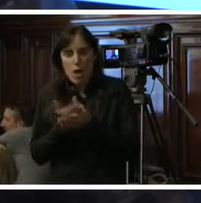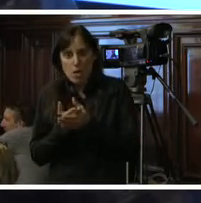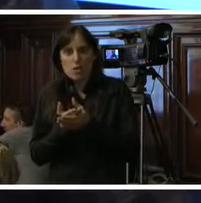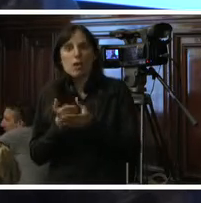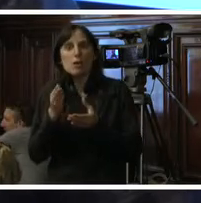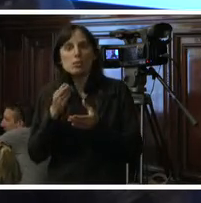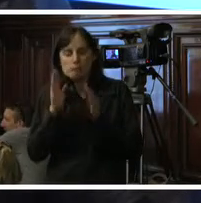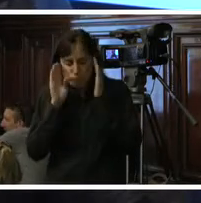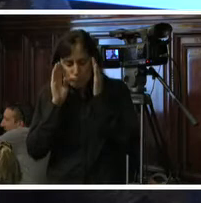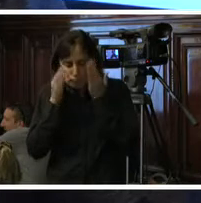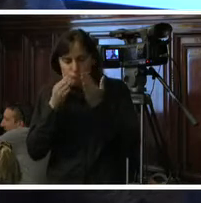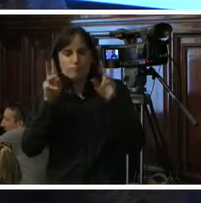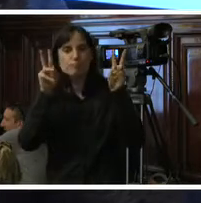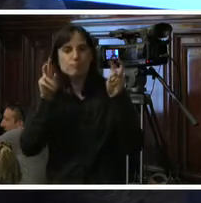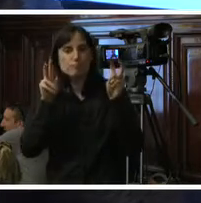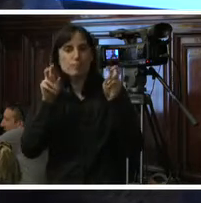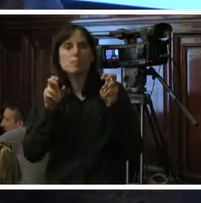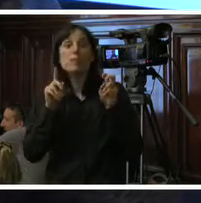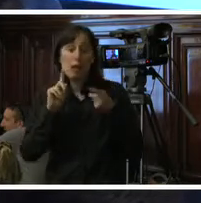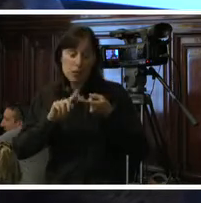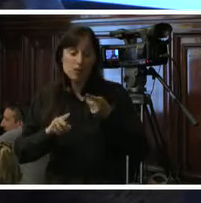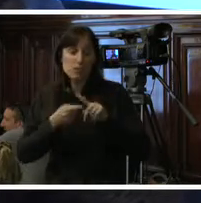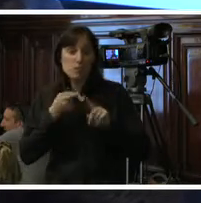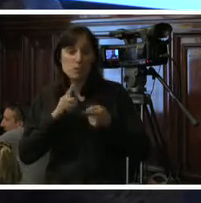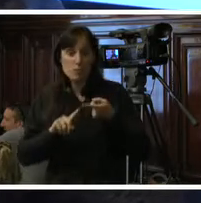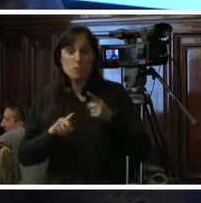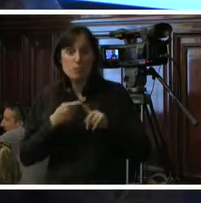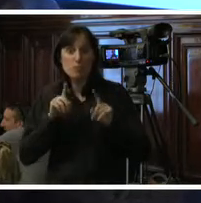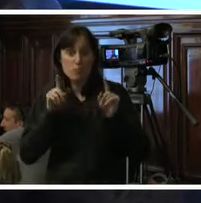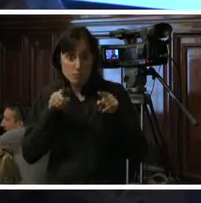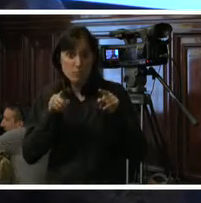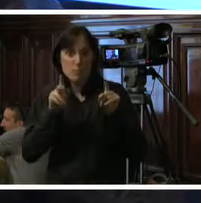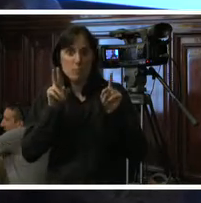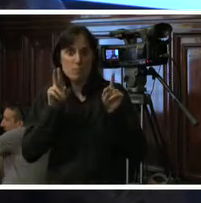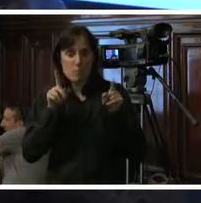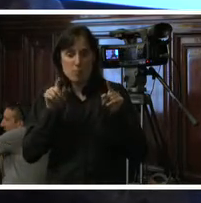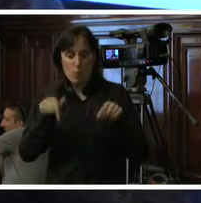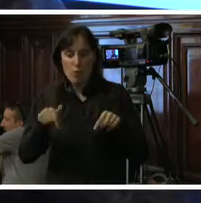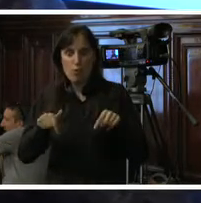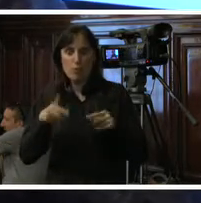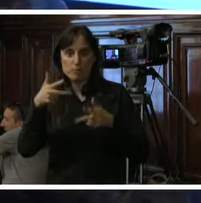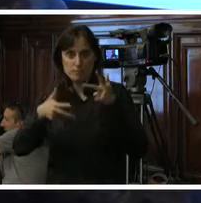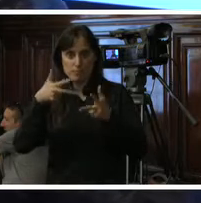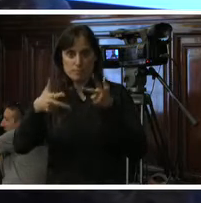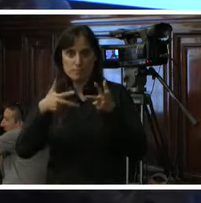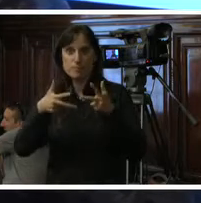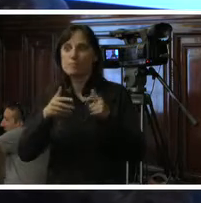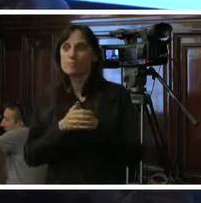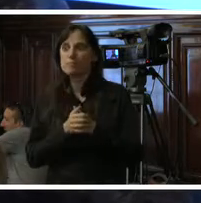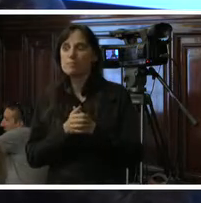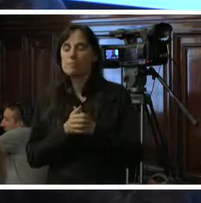temático específico tiene muchísima relación también con la temática de esta audiencia entonces desde ya les quiero